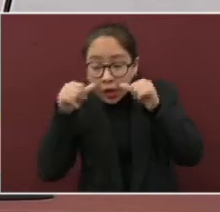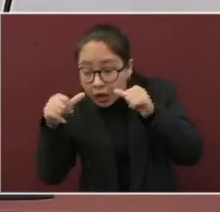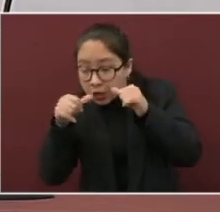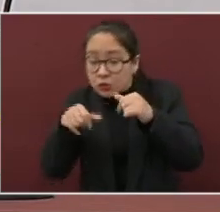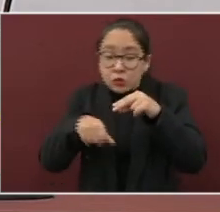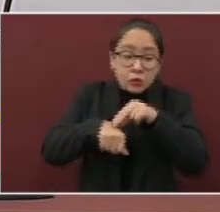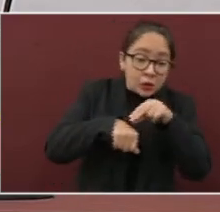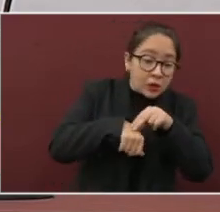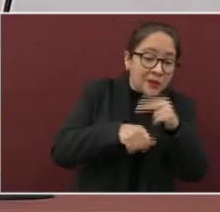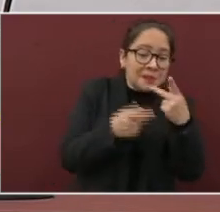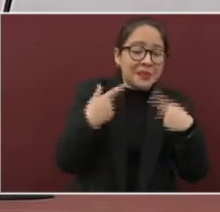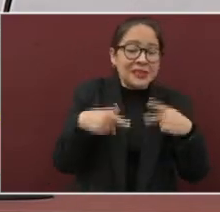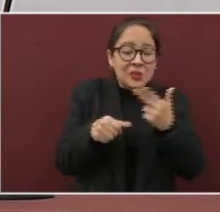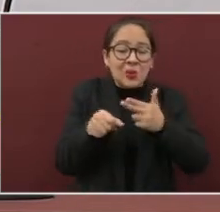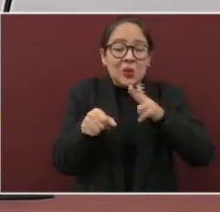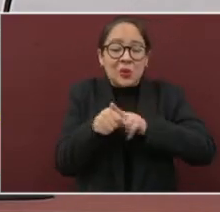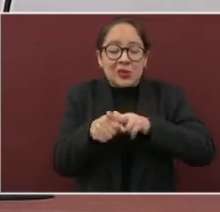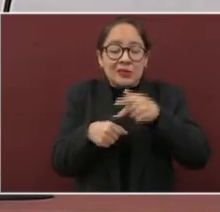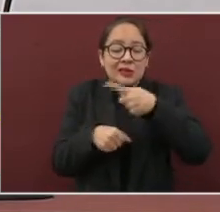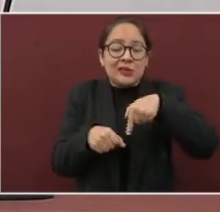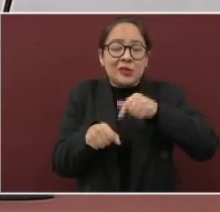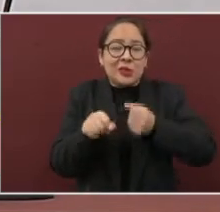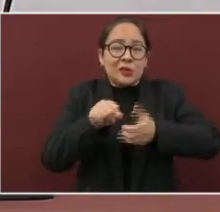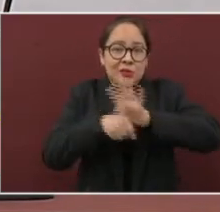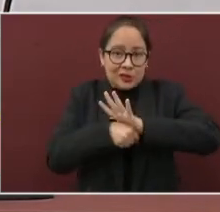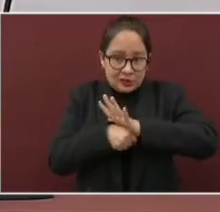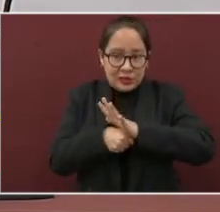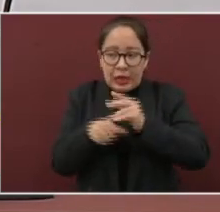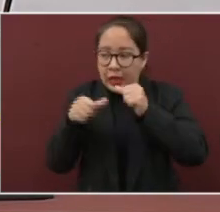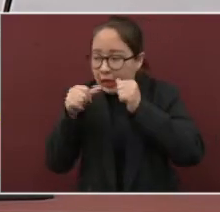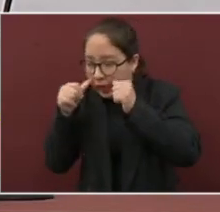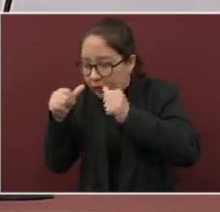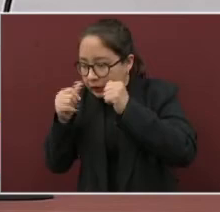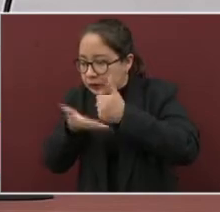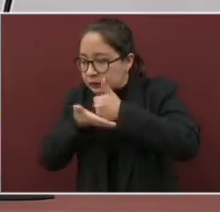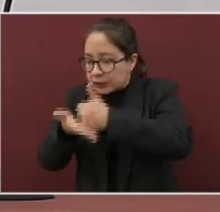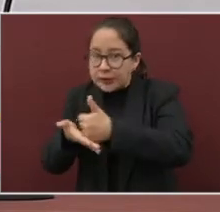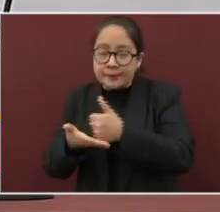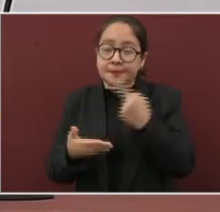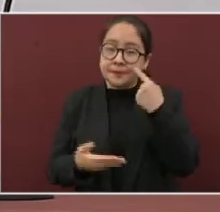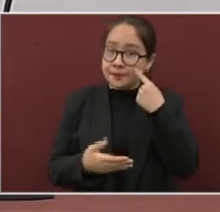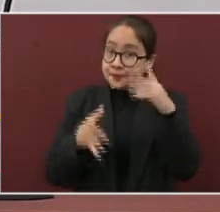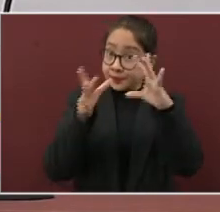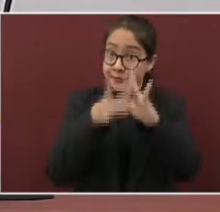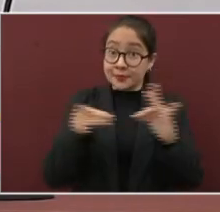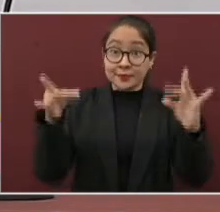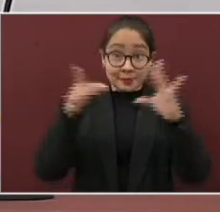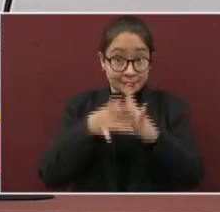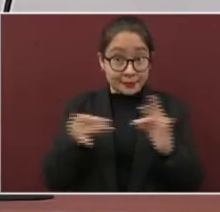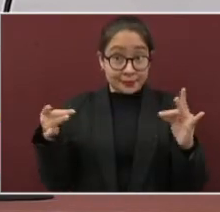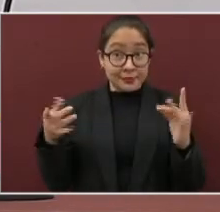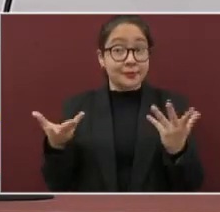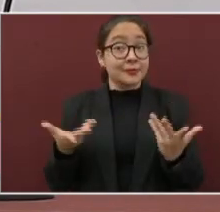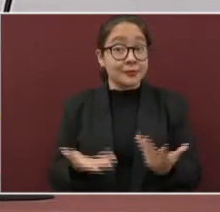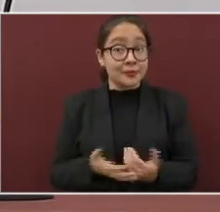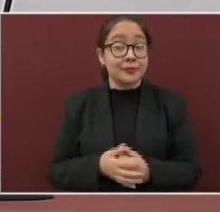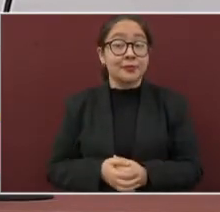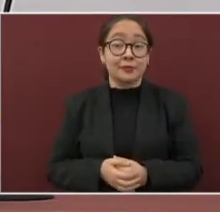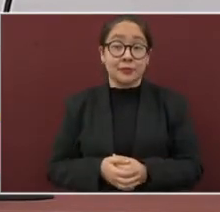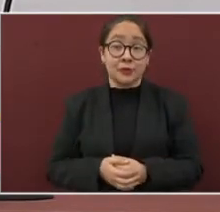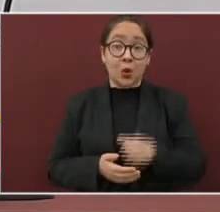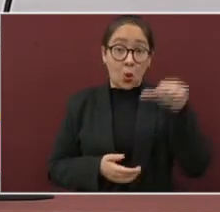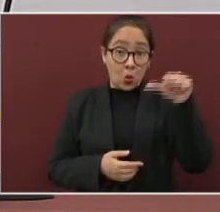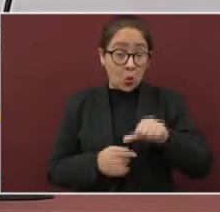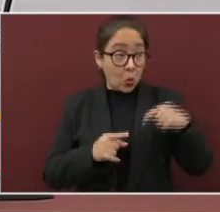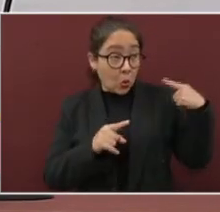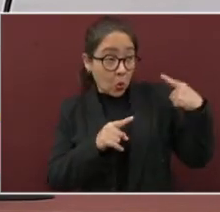hospitalizados por esta enfermedad. Y miren ustedes, en este sentido, les comento que al corte de